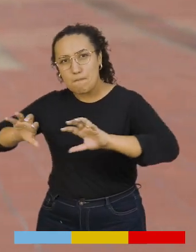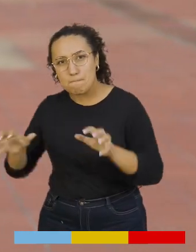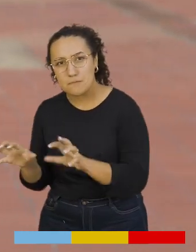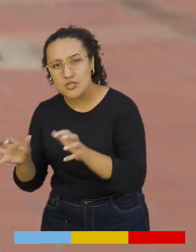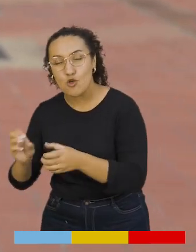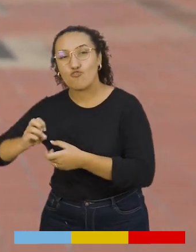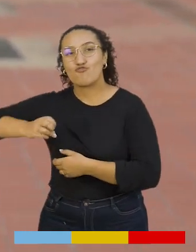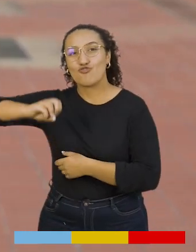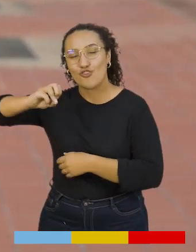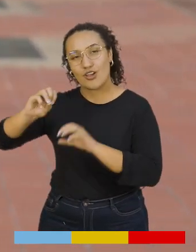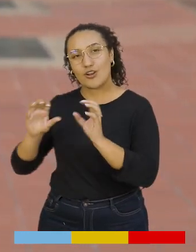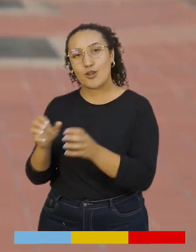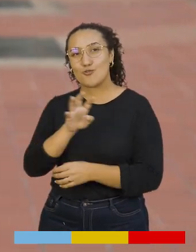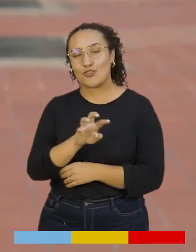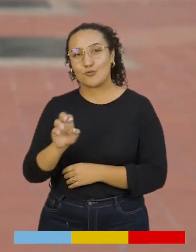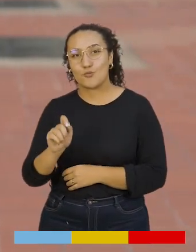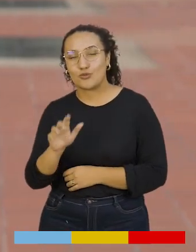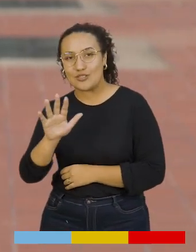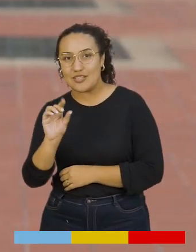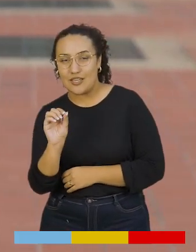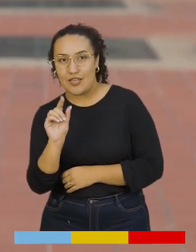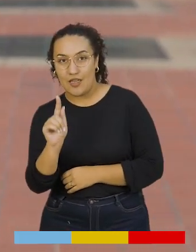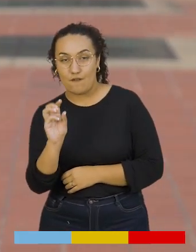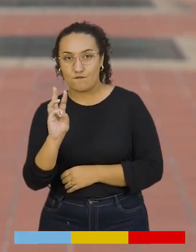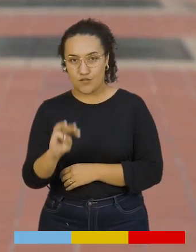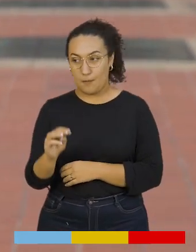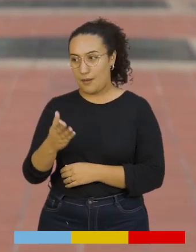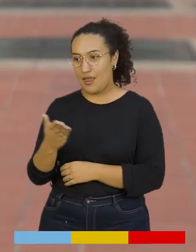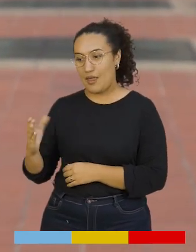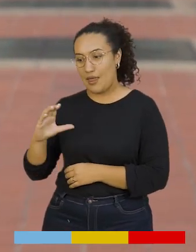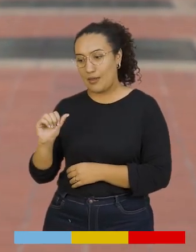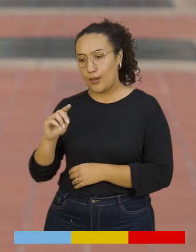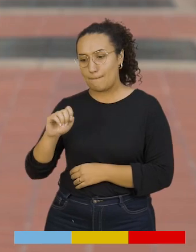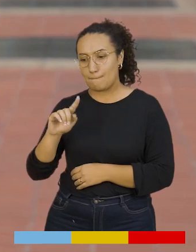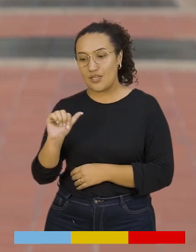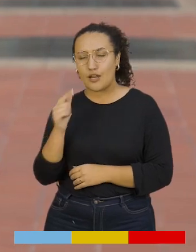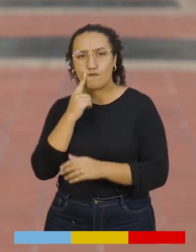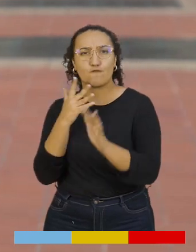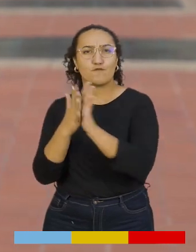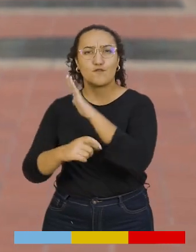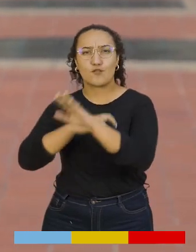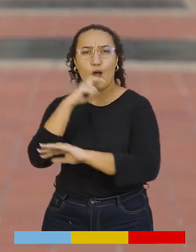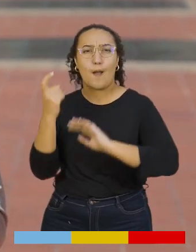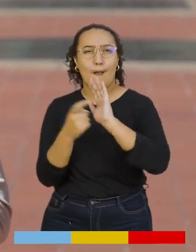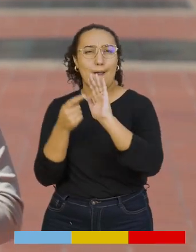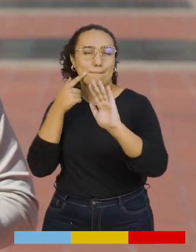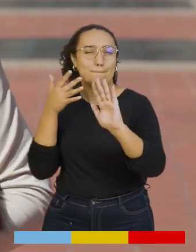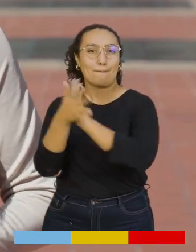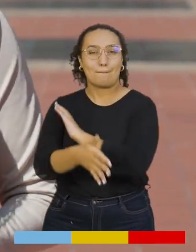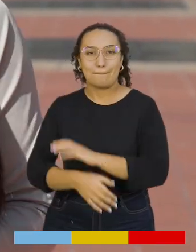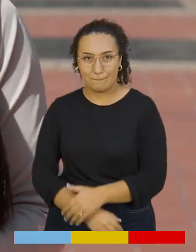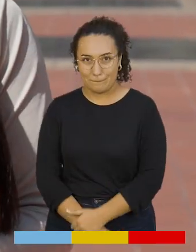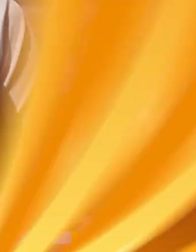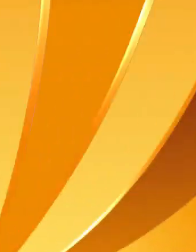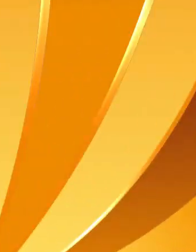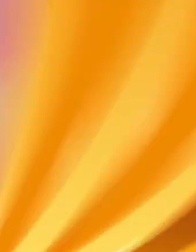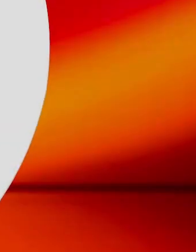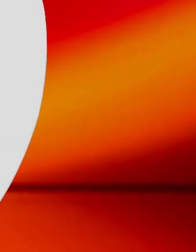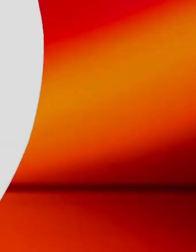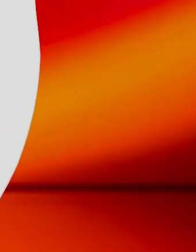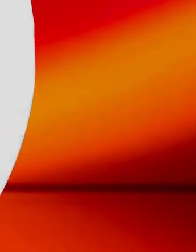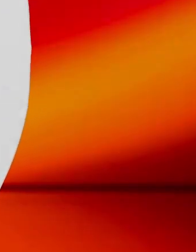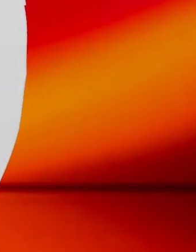hasta nuestra emisora, El Dorado Radio 99.5 FM. Camila Castro nos tiene toda la información.